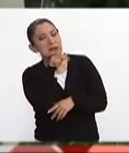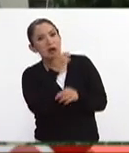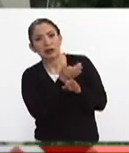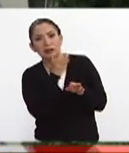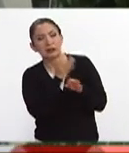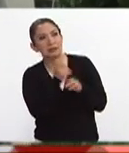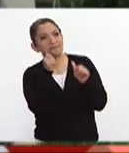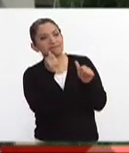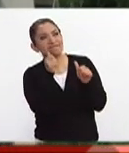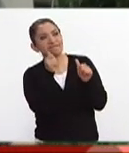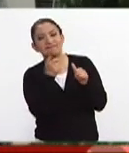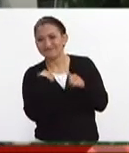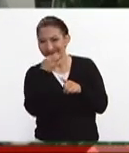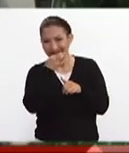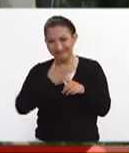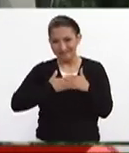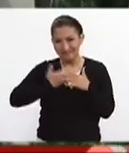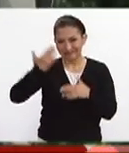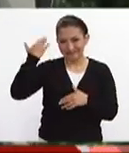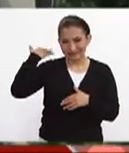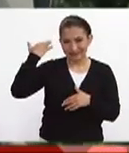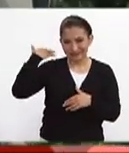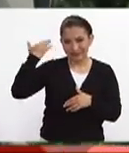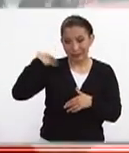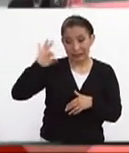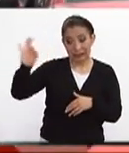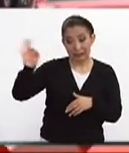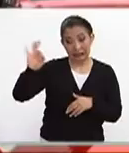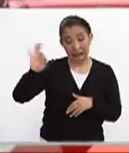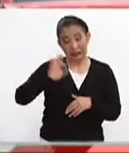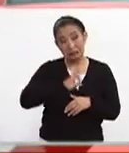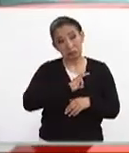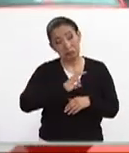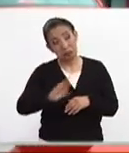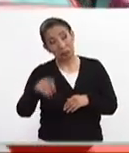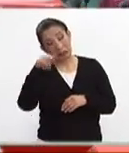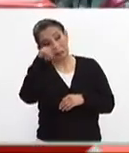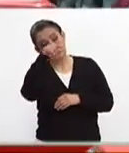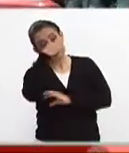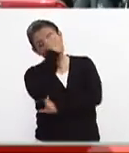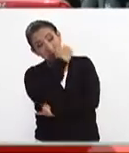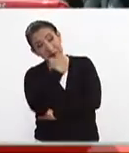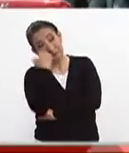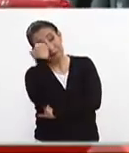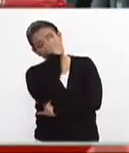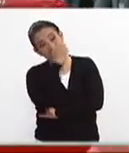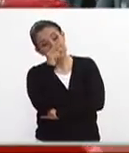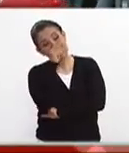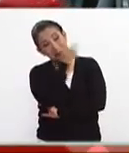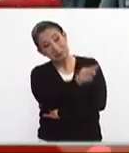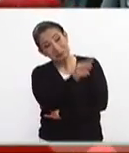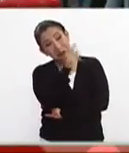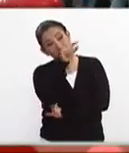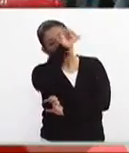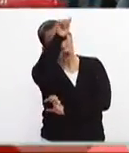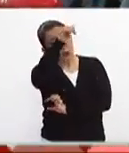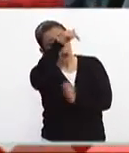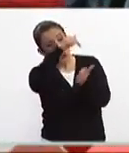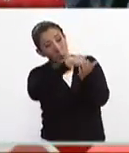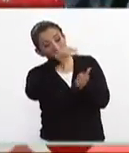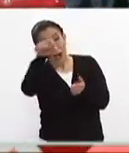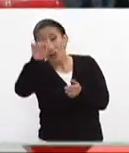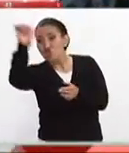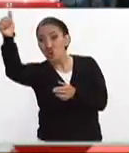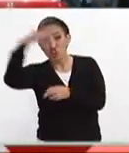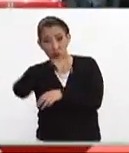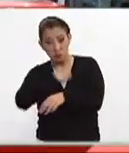ahorita. Y nos comentaban de la posibilidad de algunas otras grietas en otros